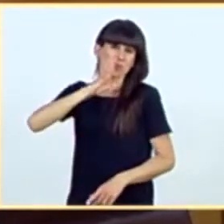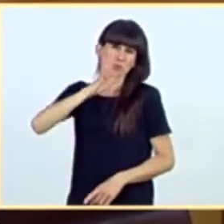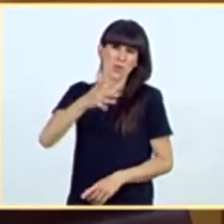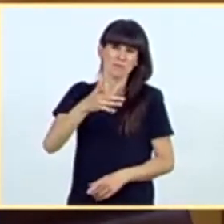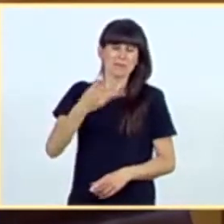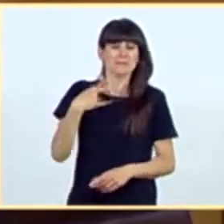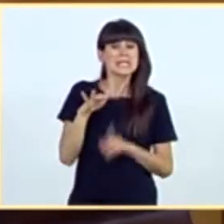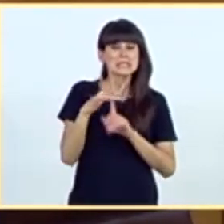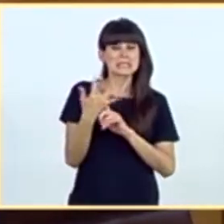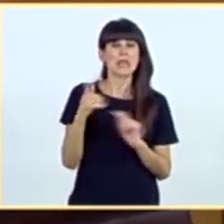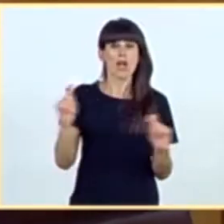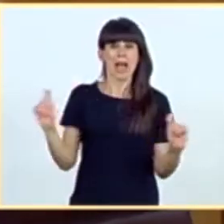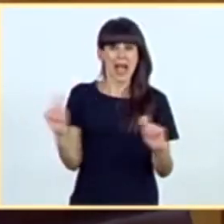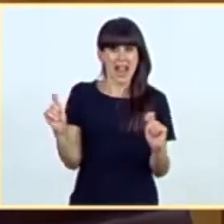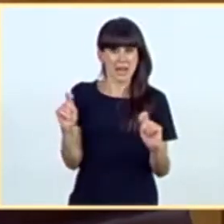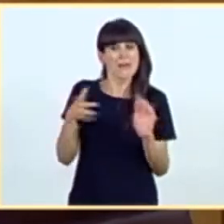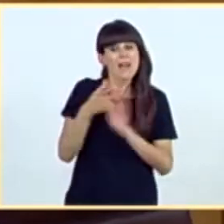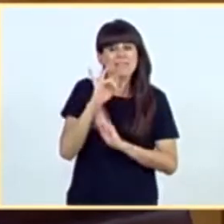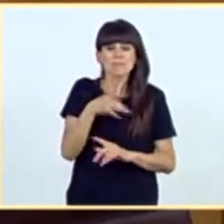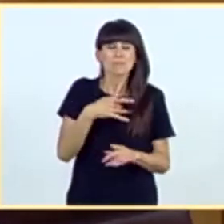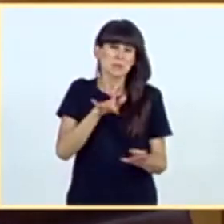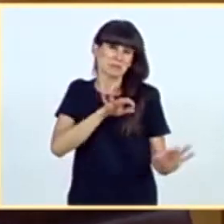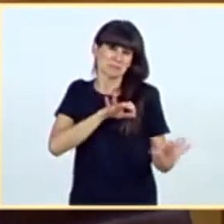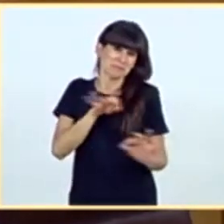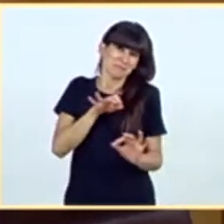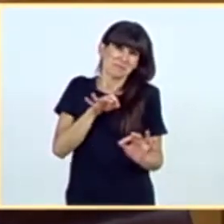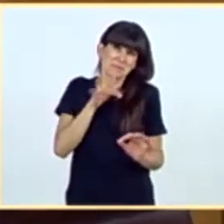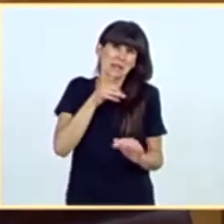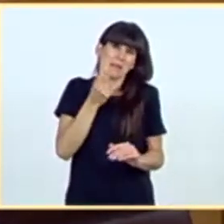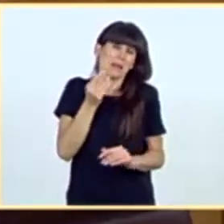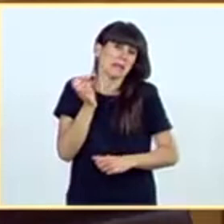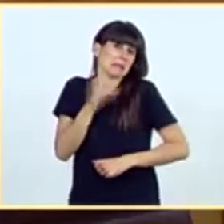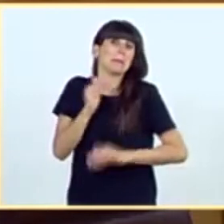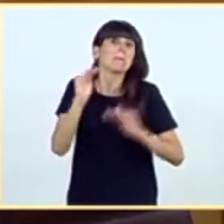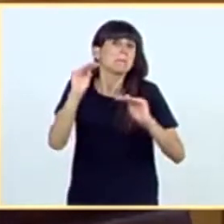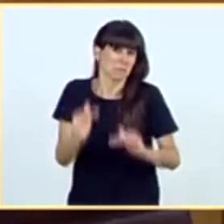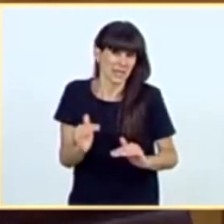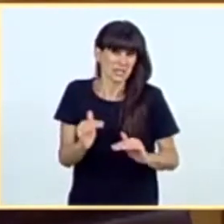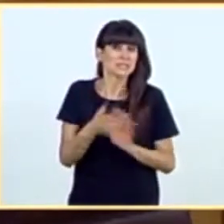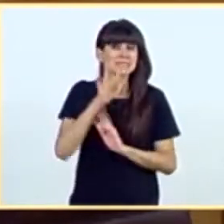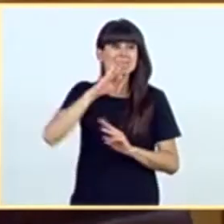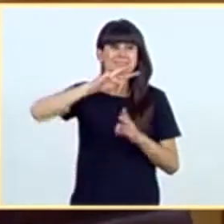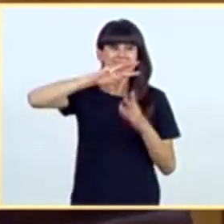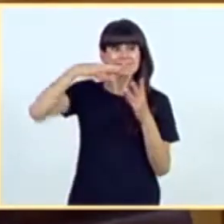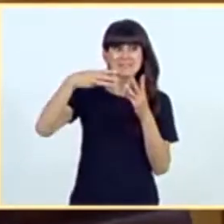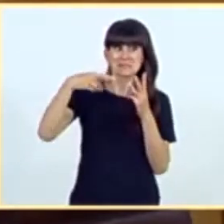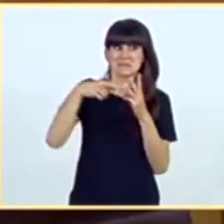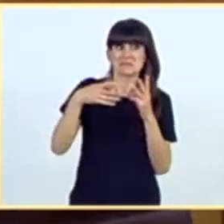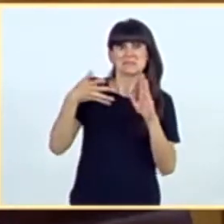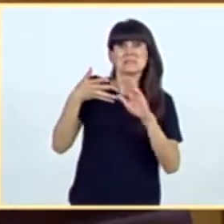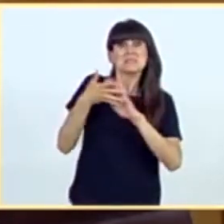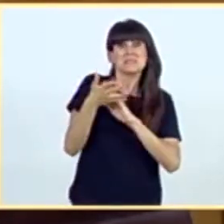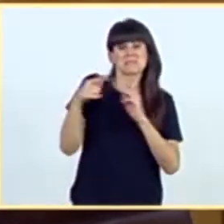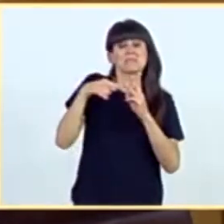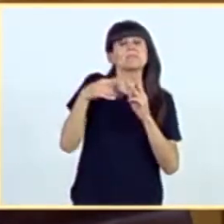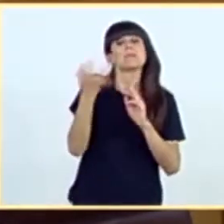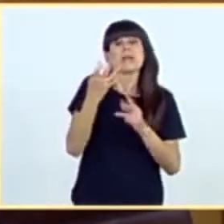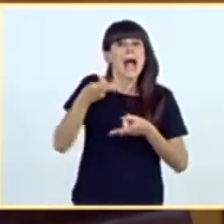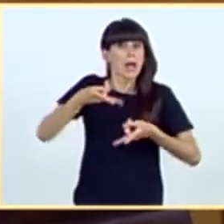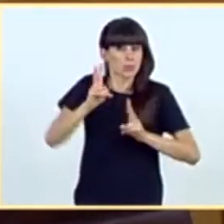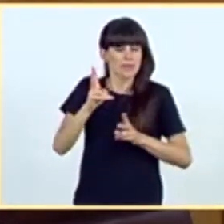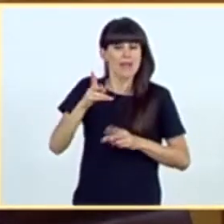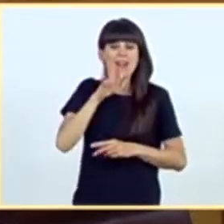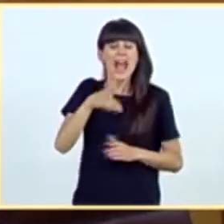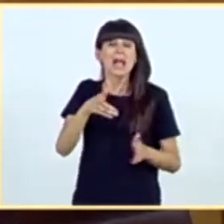del estado de alarma dada la previsible reducción de ingresos. Tres, autorizar de manera excepcional para la temporada